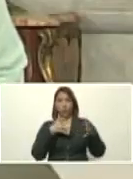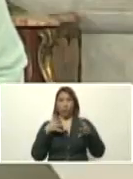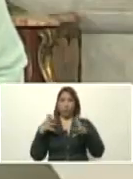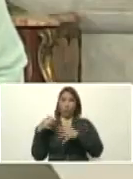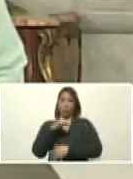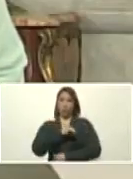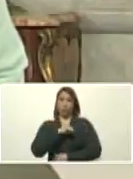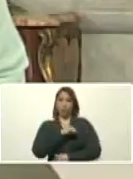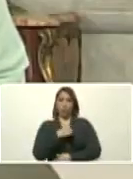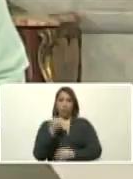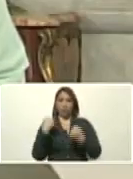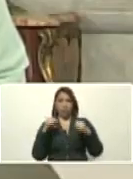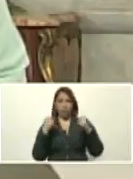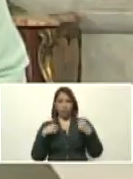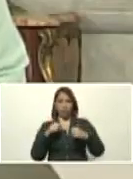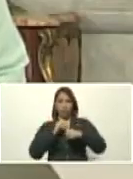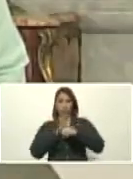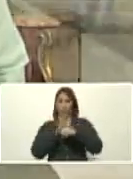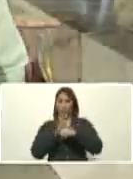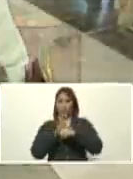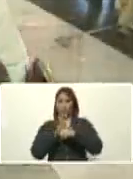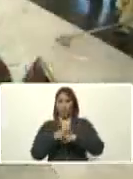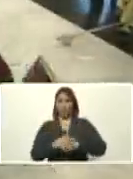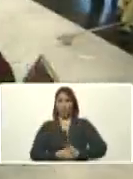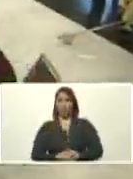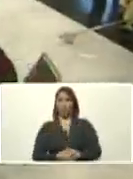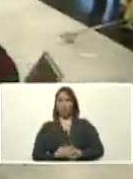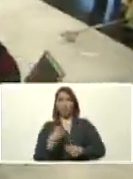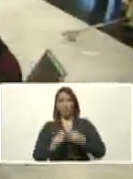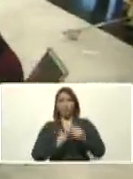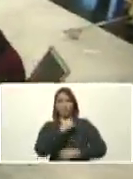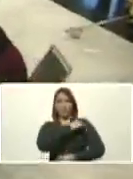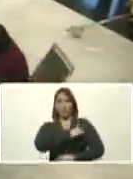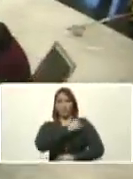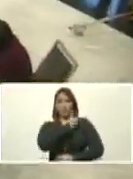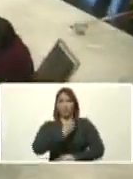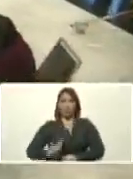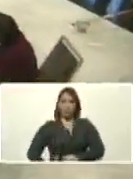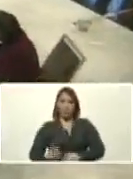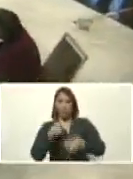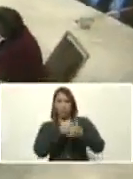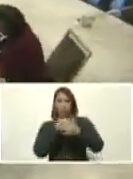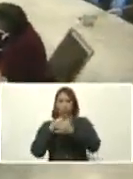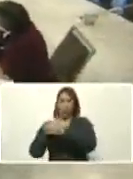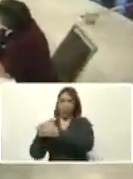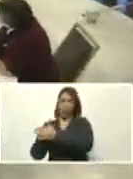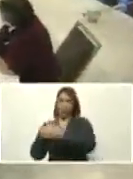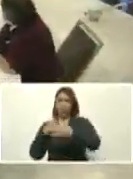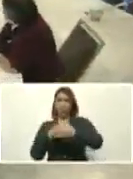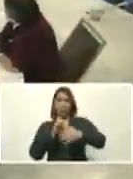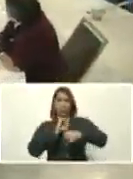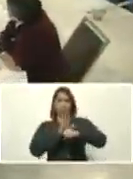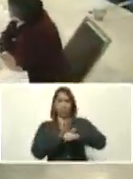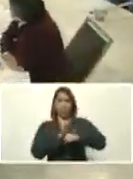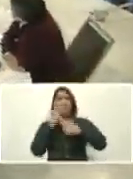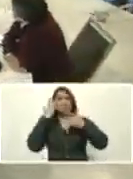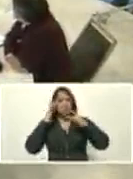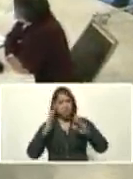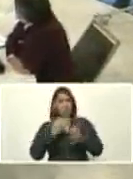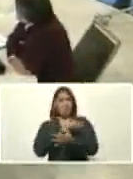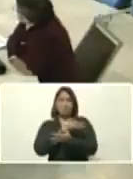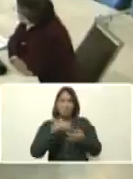Terapéutico del COVID-19, que hace la Comisión Presidencial en la lucha contra el COVID-19, me parece